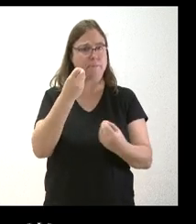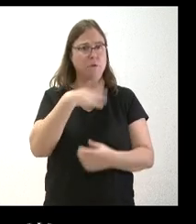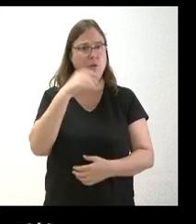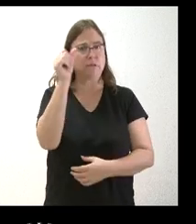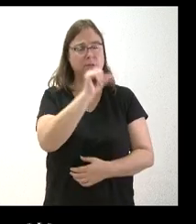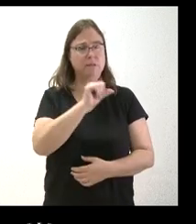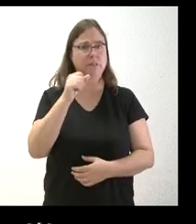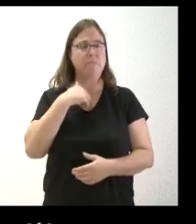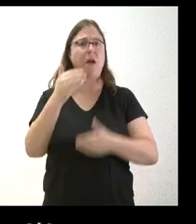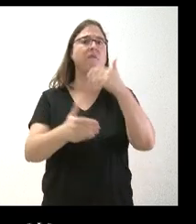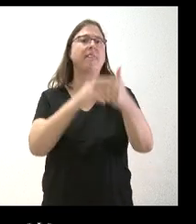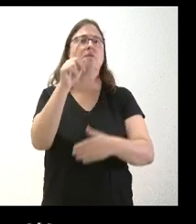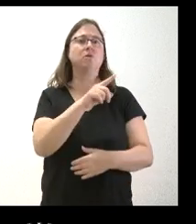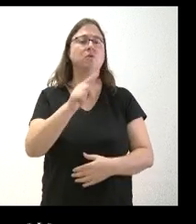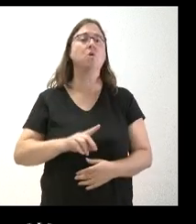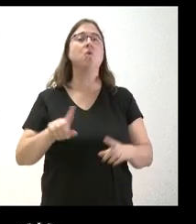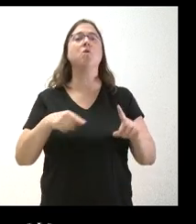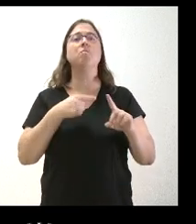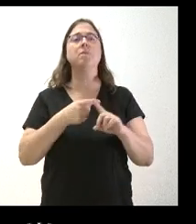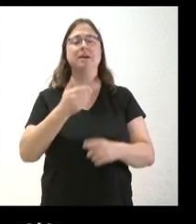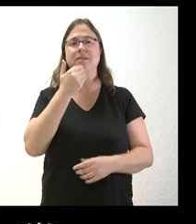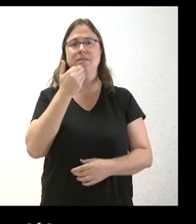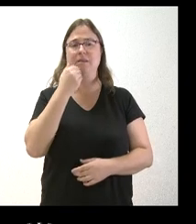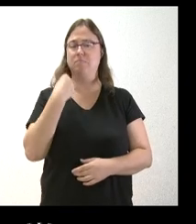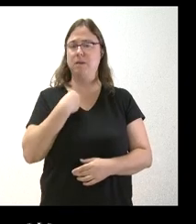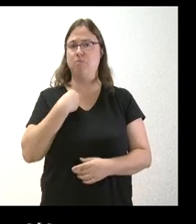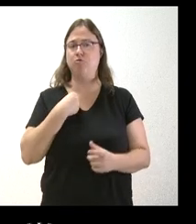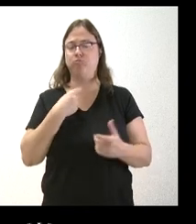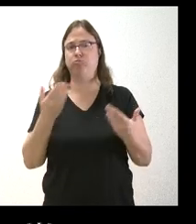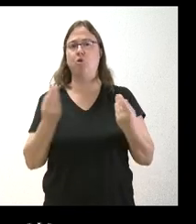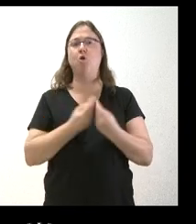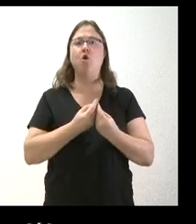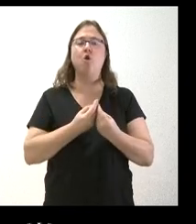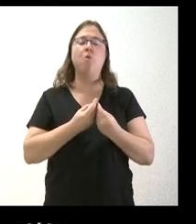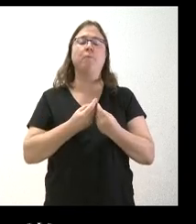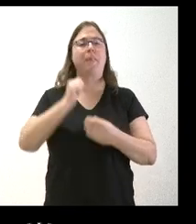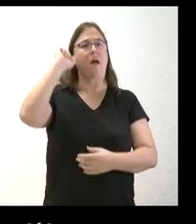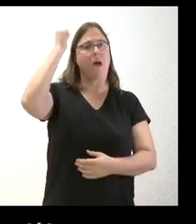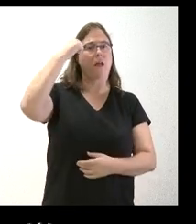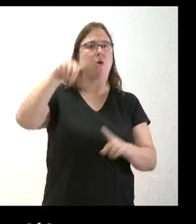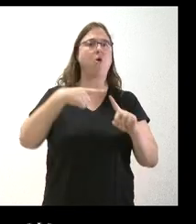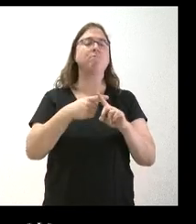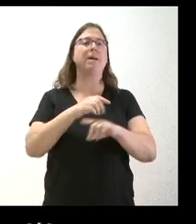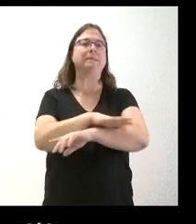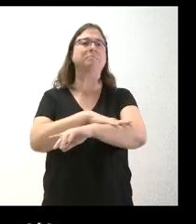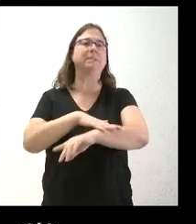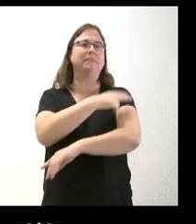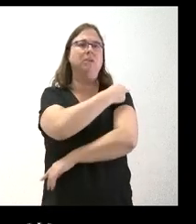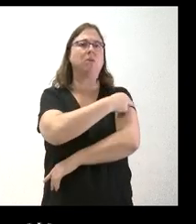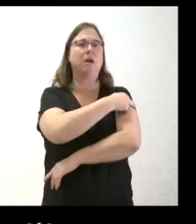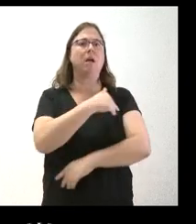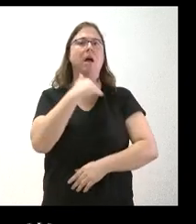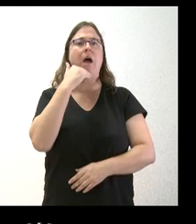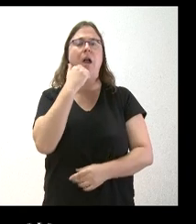se ha avanzado y también si en esta coordinación con la Comunidad Autónoma de Aragón y con el Ministerio de Sanidad se ha tomado ya alguna